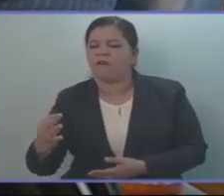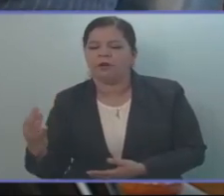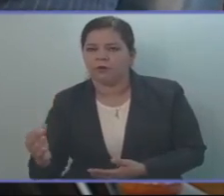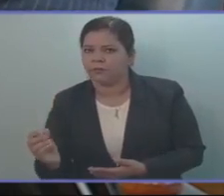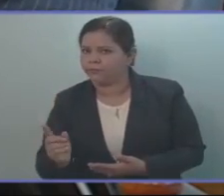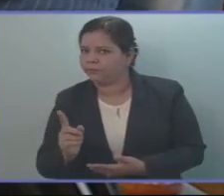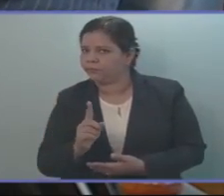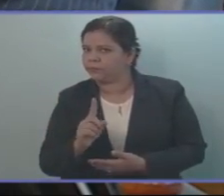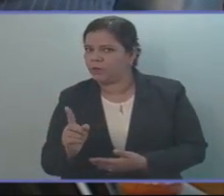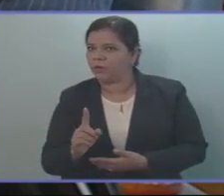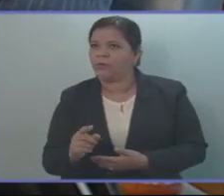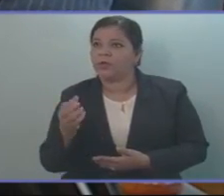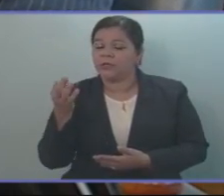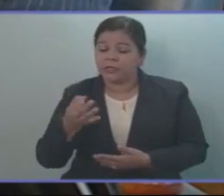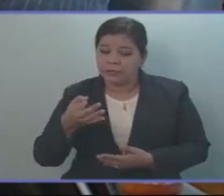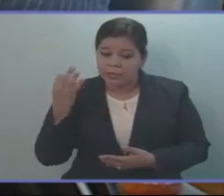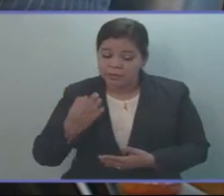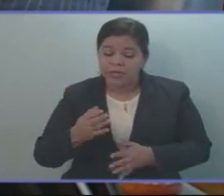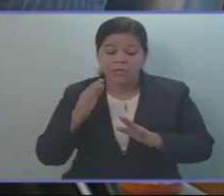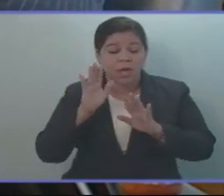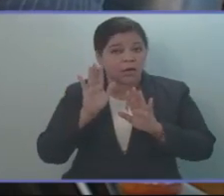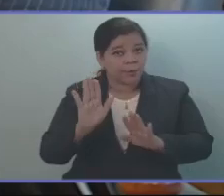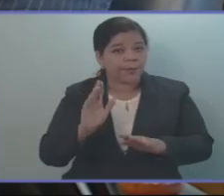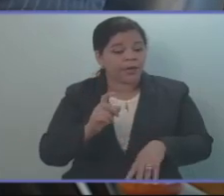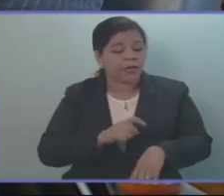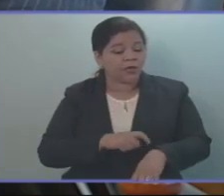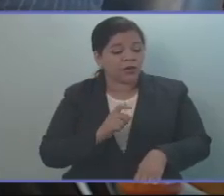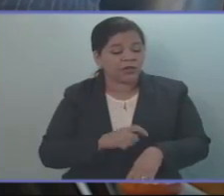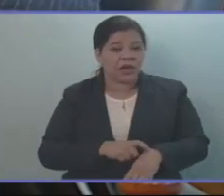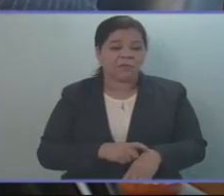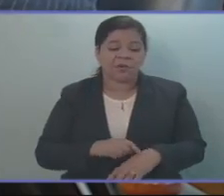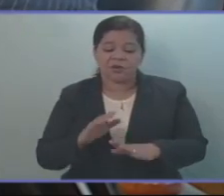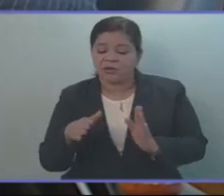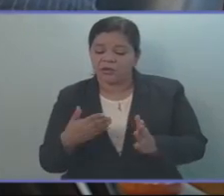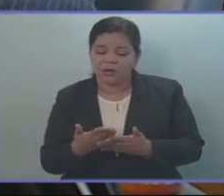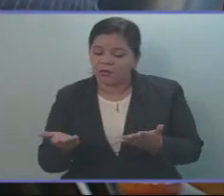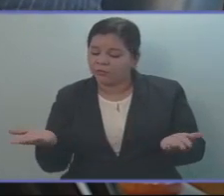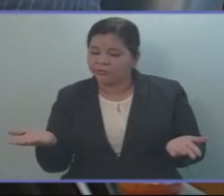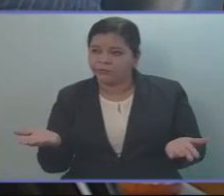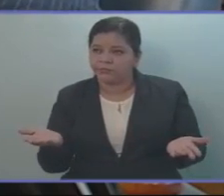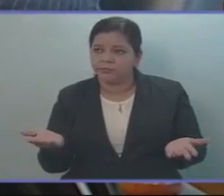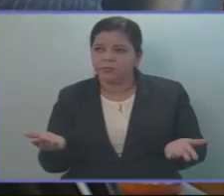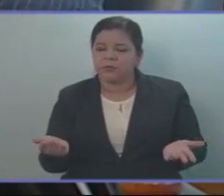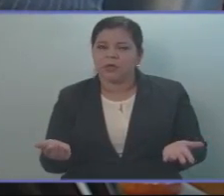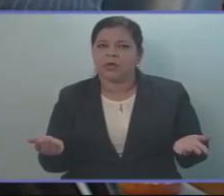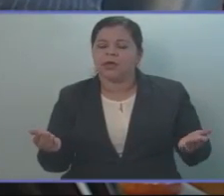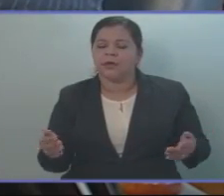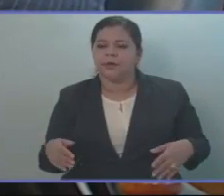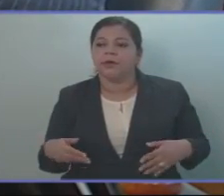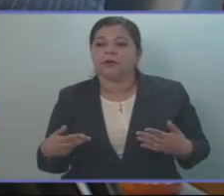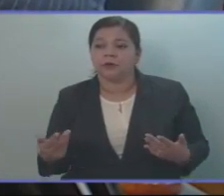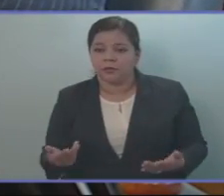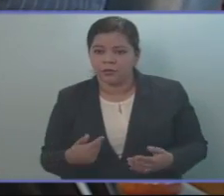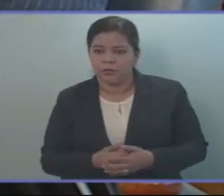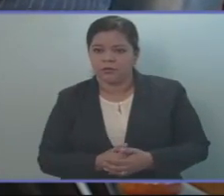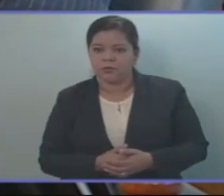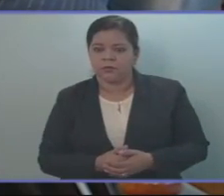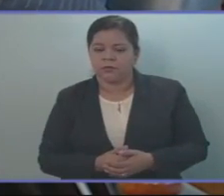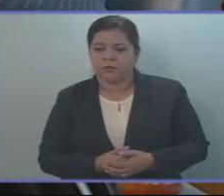sino que debe de respetarse los tiempos, los procesos y todo lo demás. A la ligera se